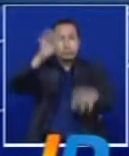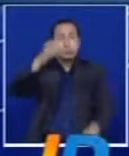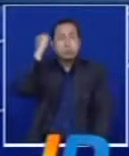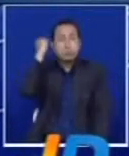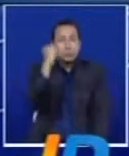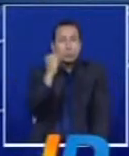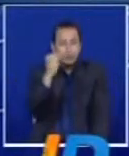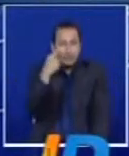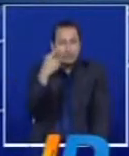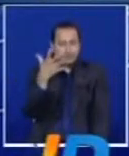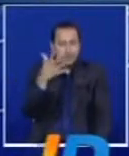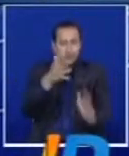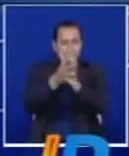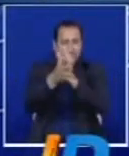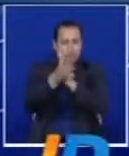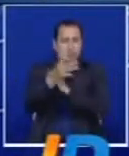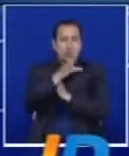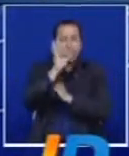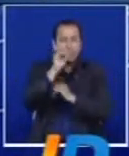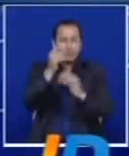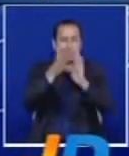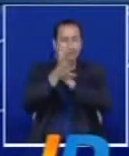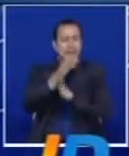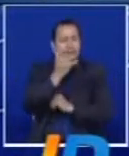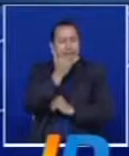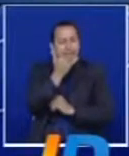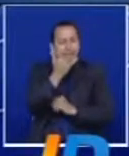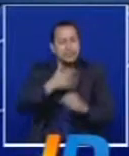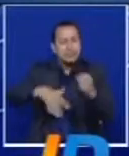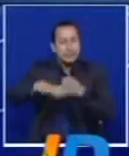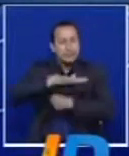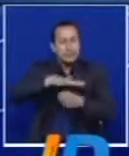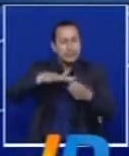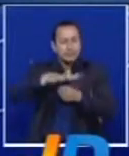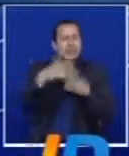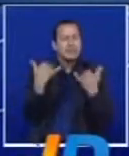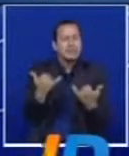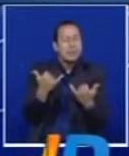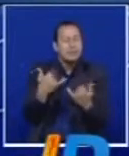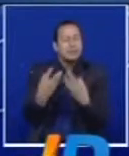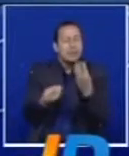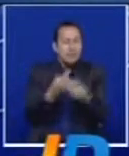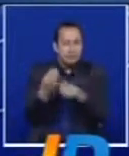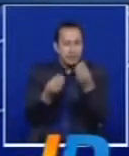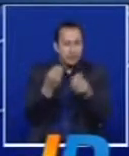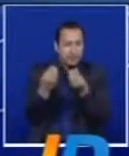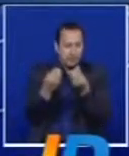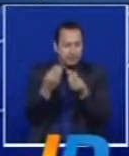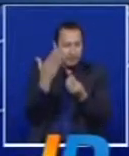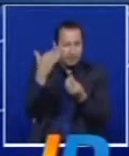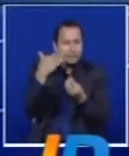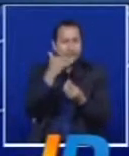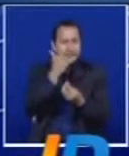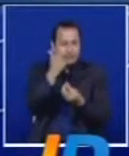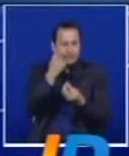Allí se encuentra Carlos Andrés Gómez. Carlos, buenas noches y cuéntenos cuál es la situación a esta hora y qué fue lo que ocurrió.